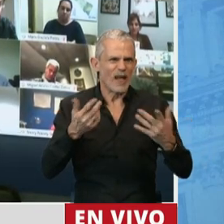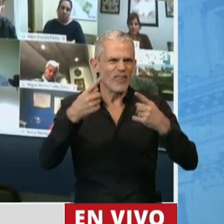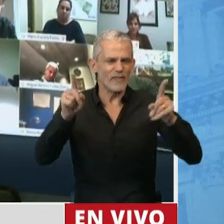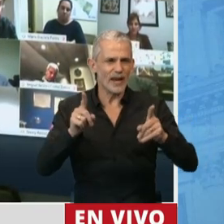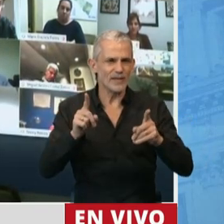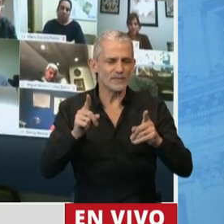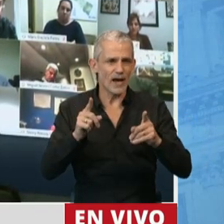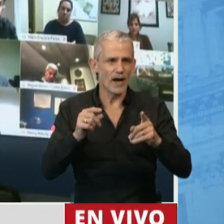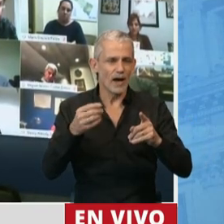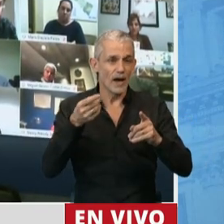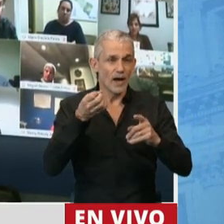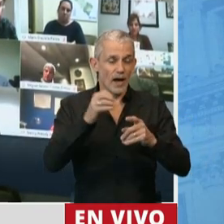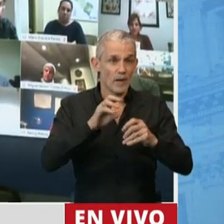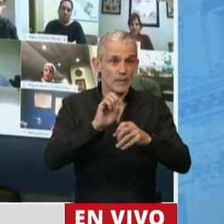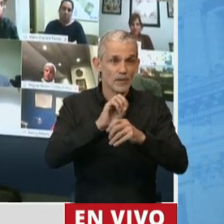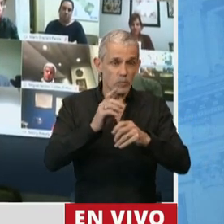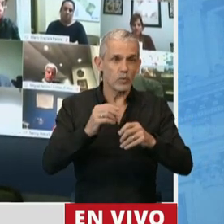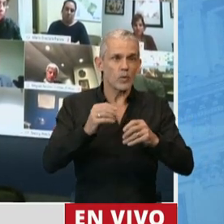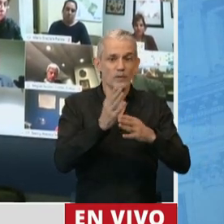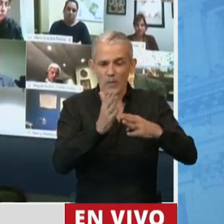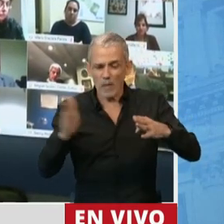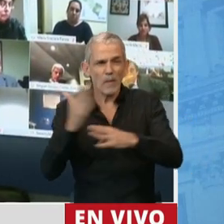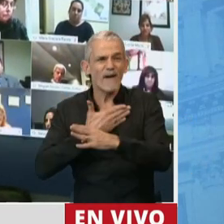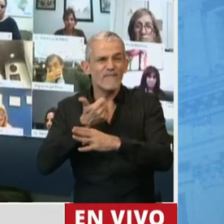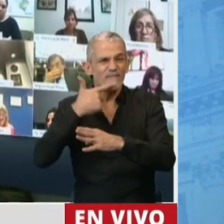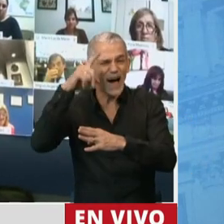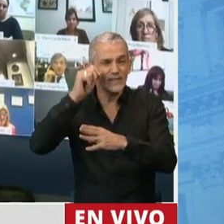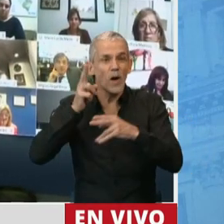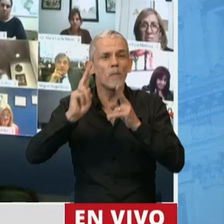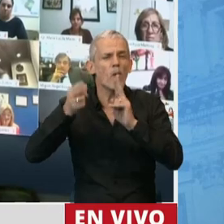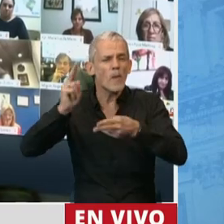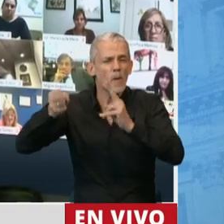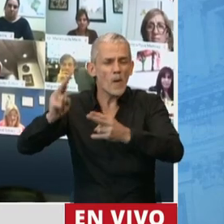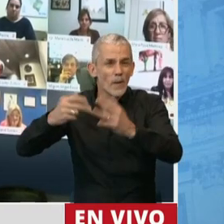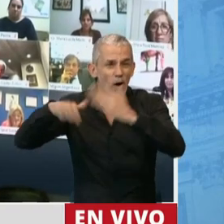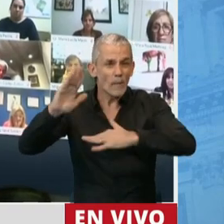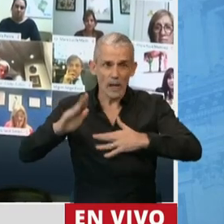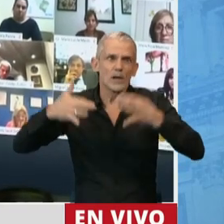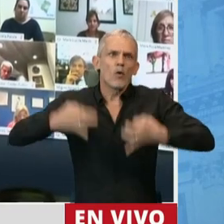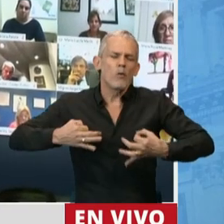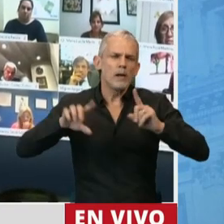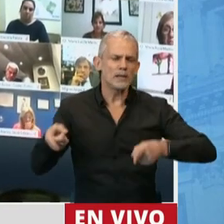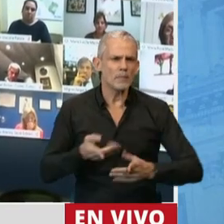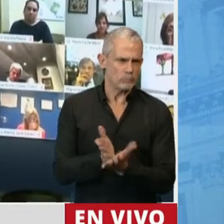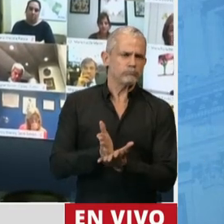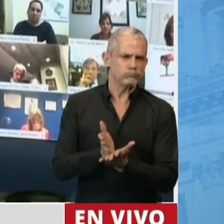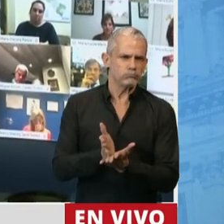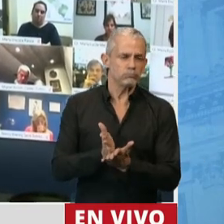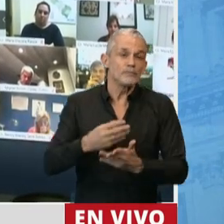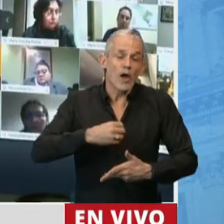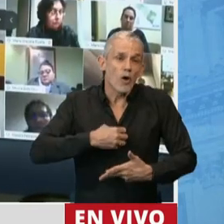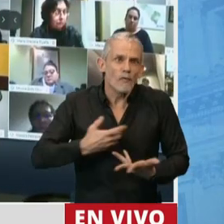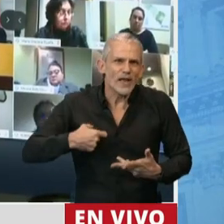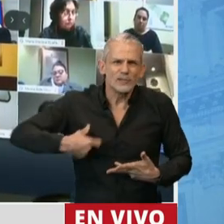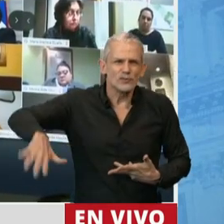donde vamos a entrar y tratar cuando entremos en fases más restrictivas de cumplir de la mejor manera posible y confiar en nuestra